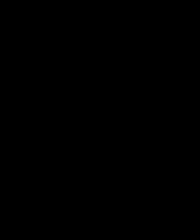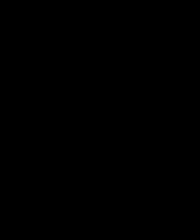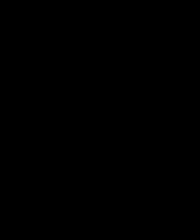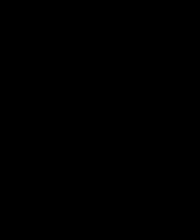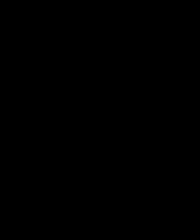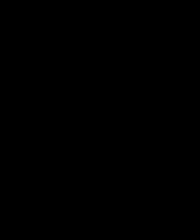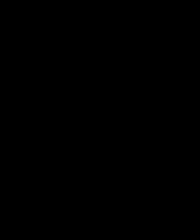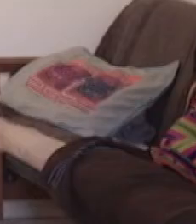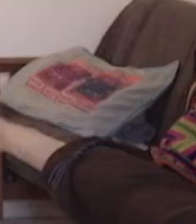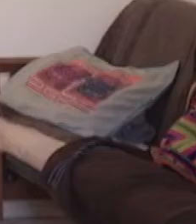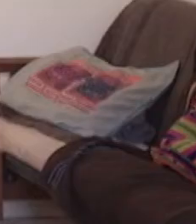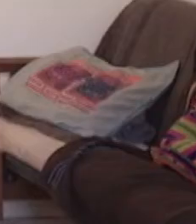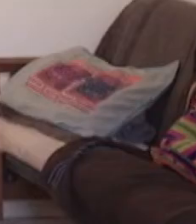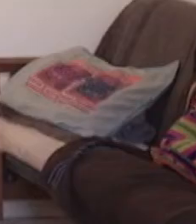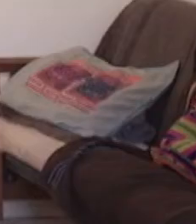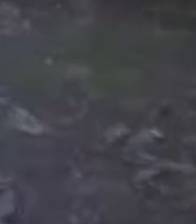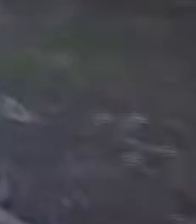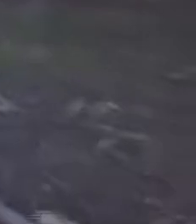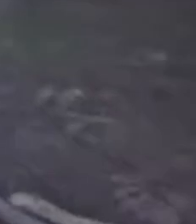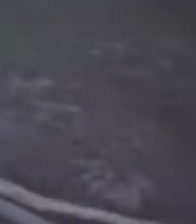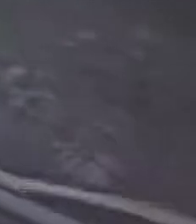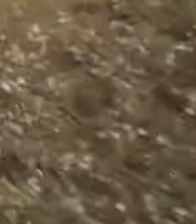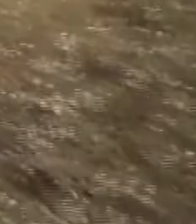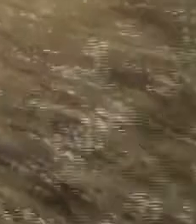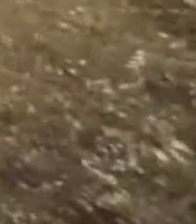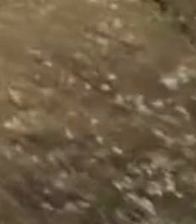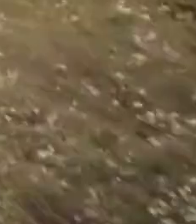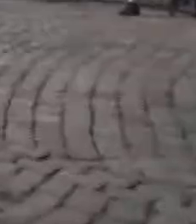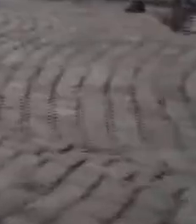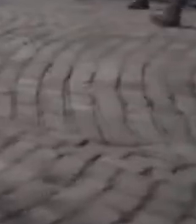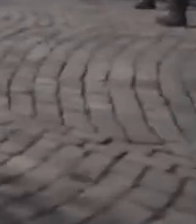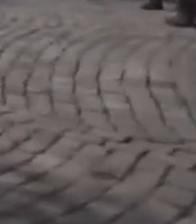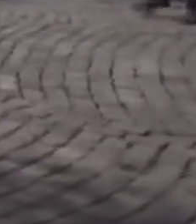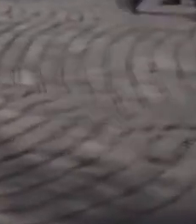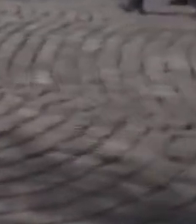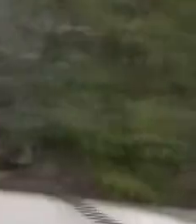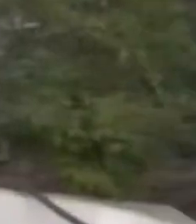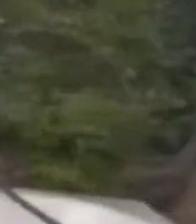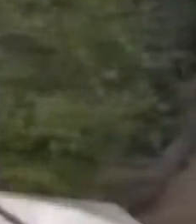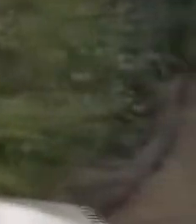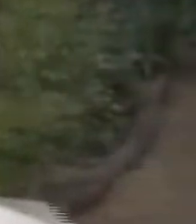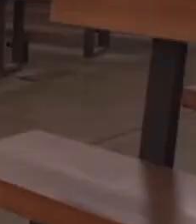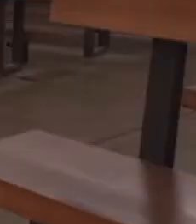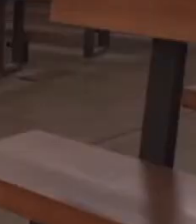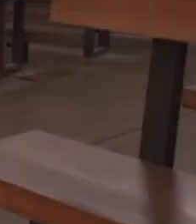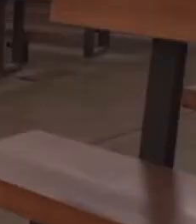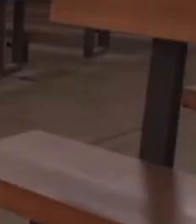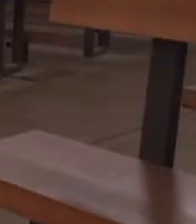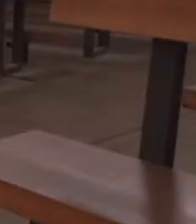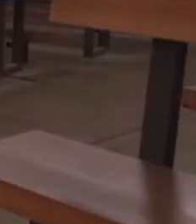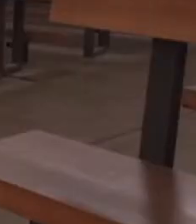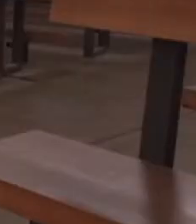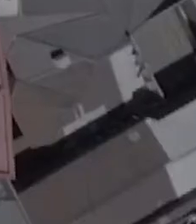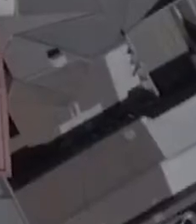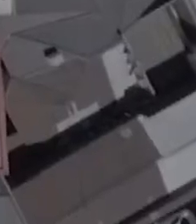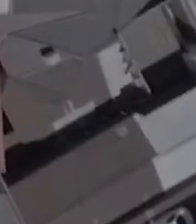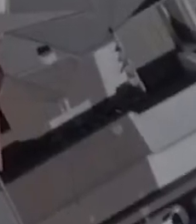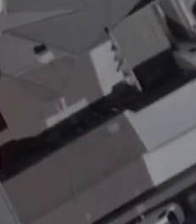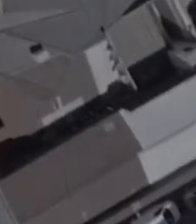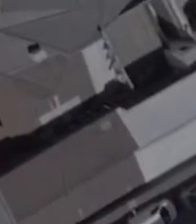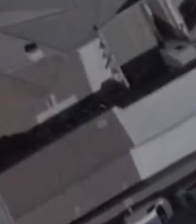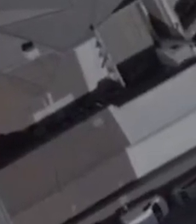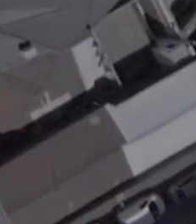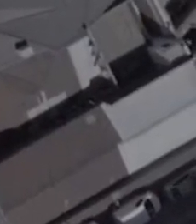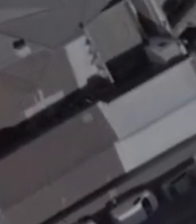Habitar. No se lo imaginan. Desde imaginárselo a vivirlo. Convivir no es fácil, pero se aprende. Los